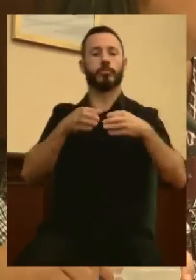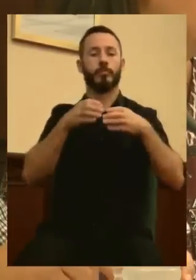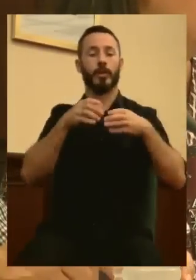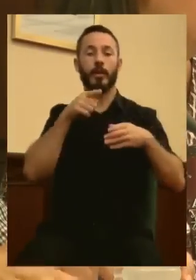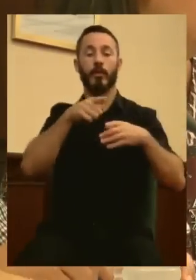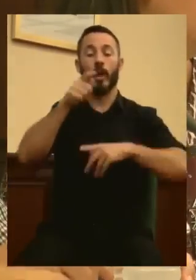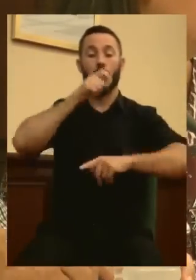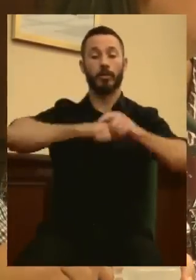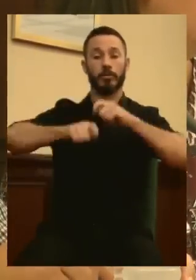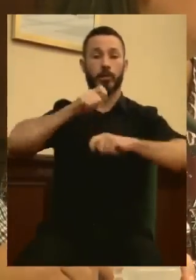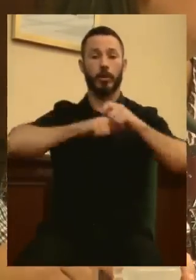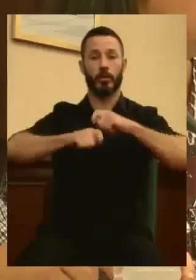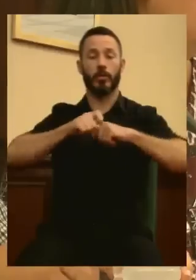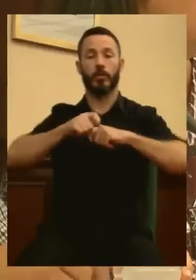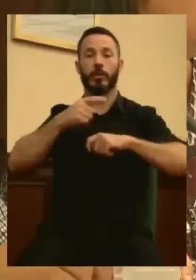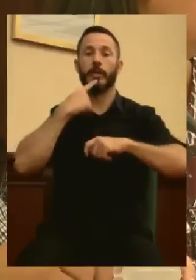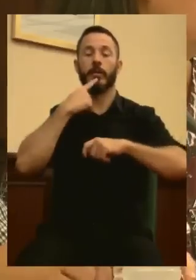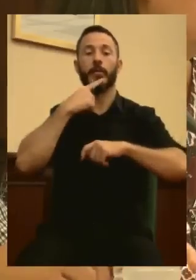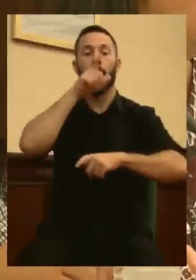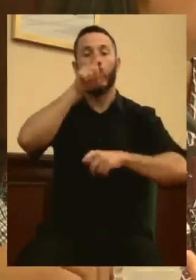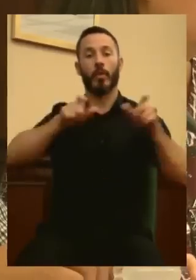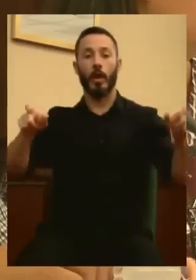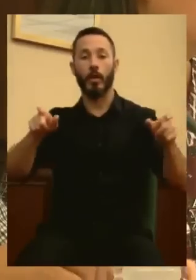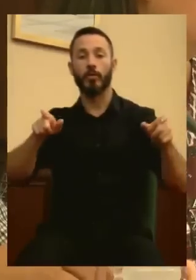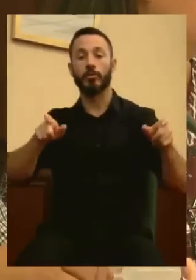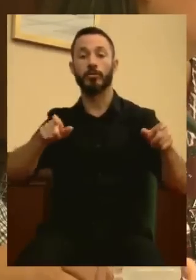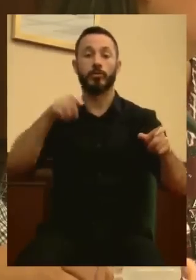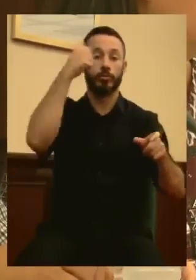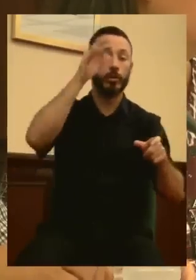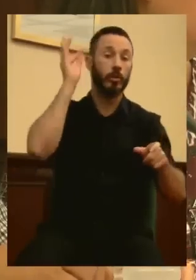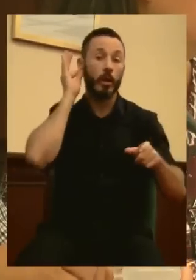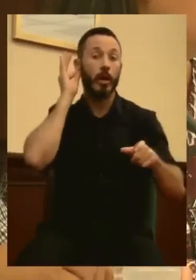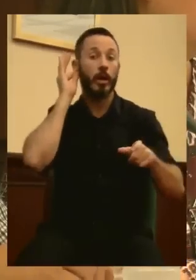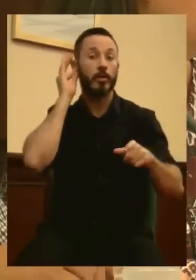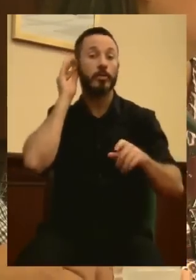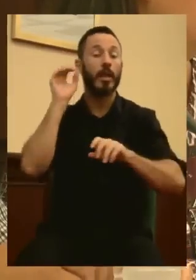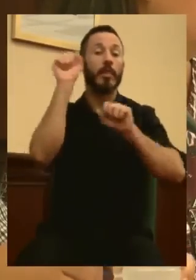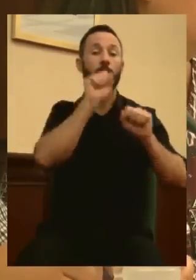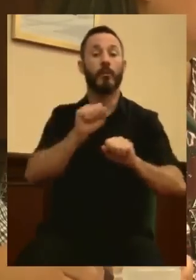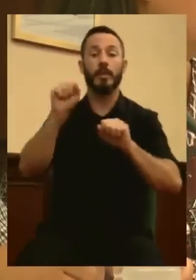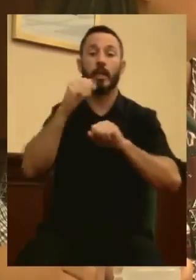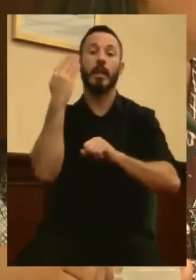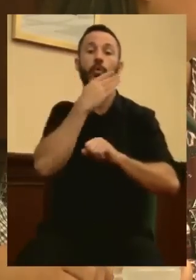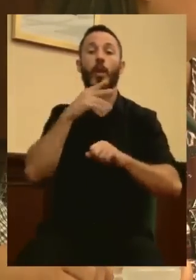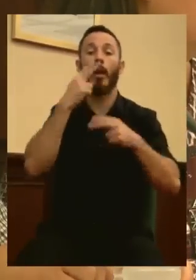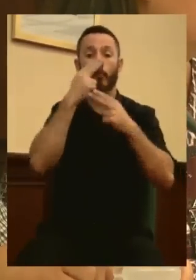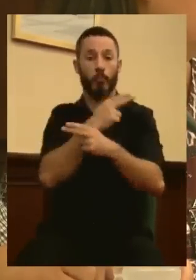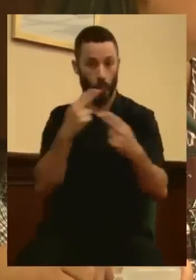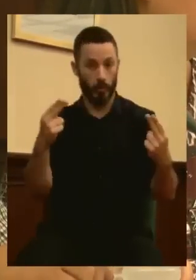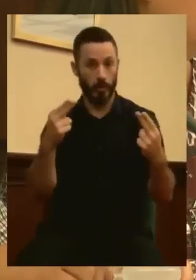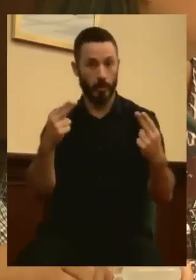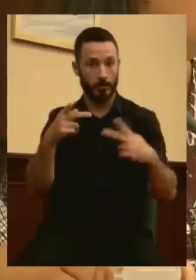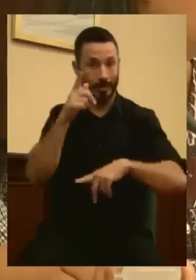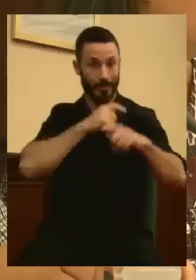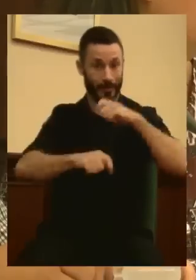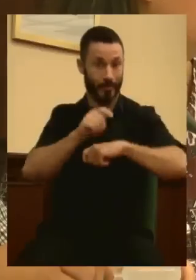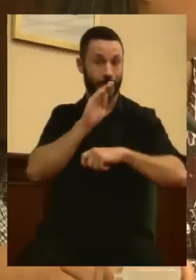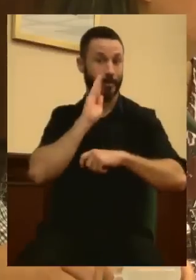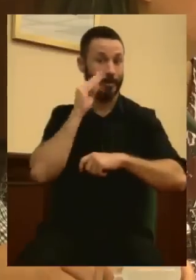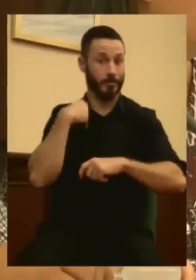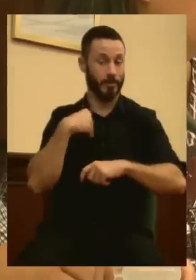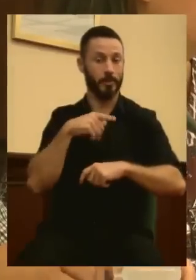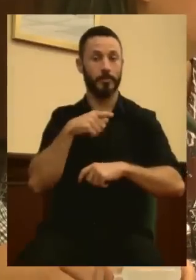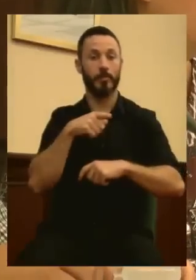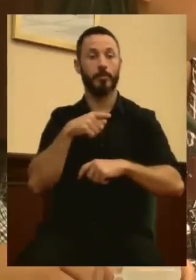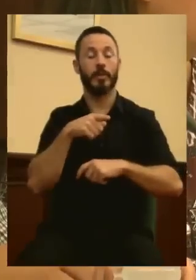llamada Cidespu, Ciudadanos y Ciudadanas en Defensa de la Escuela Pública, que el señor Eduardo